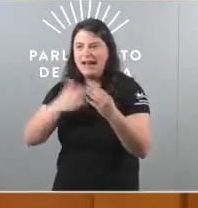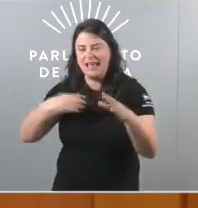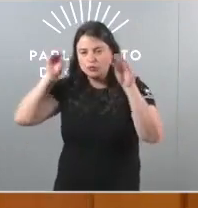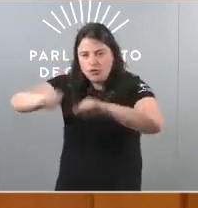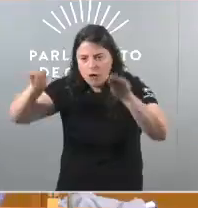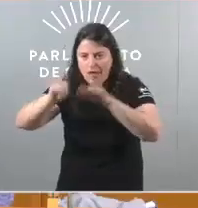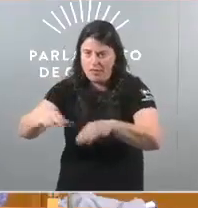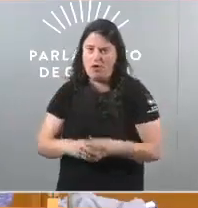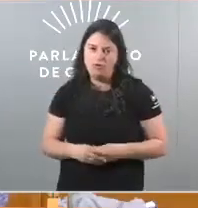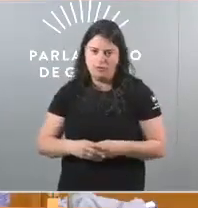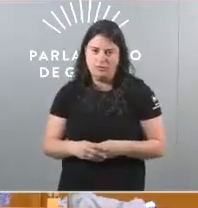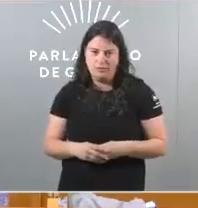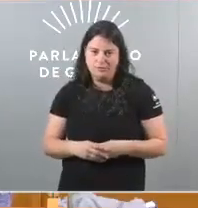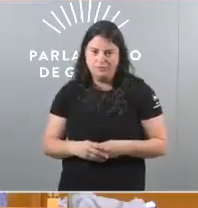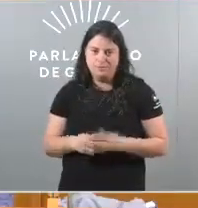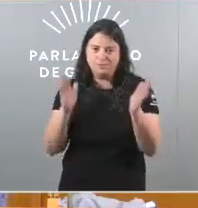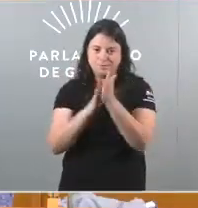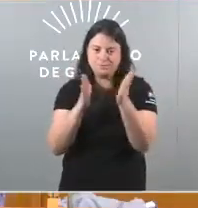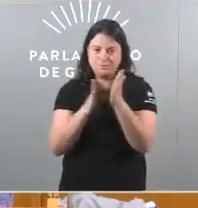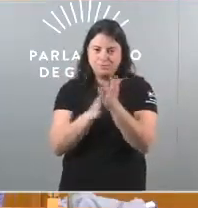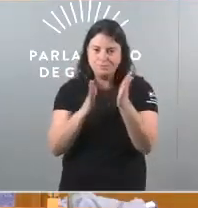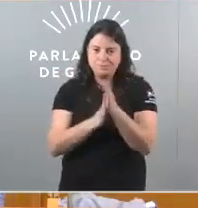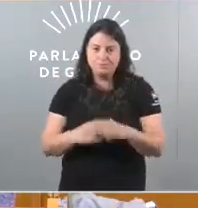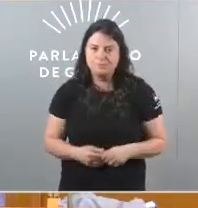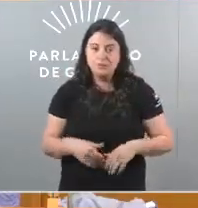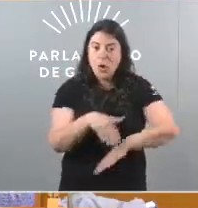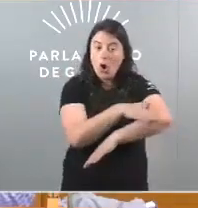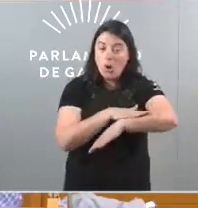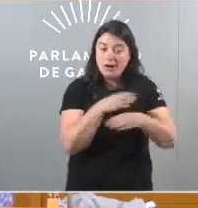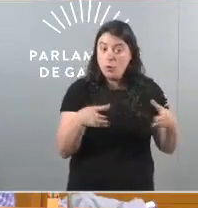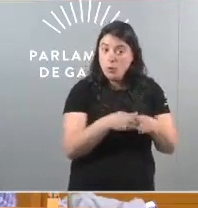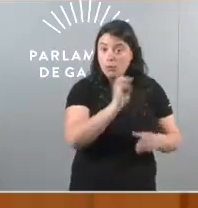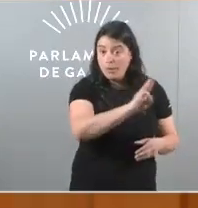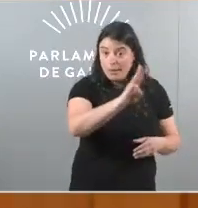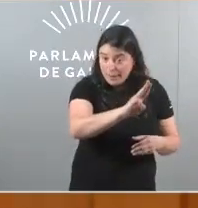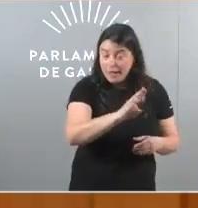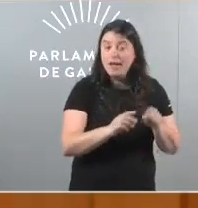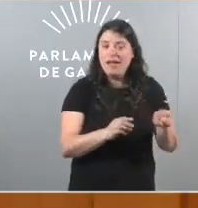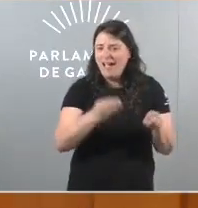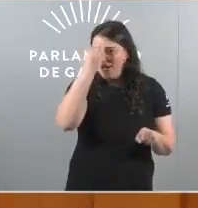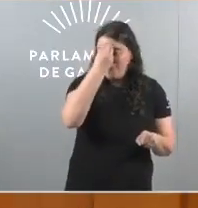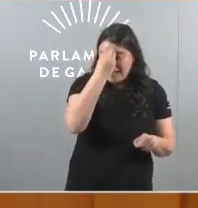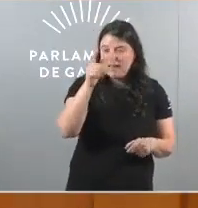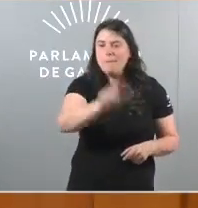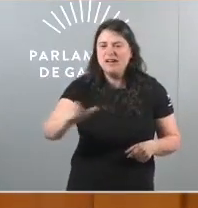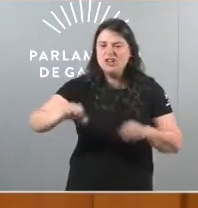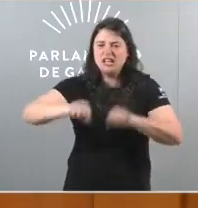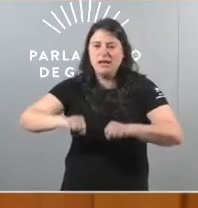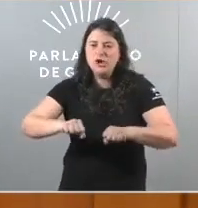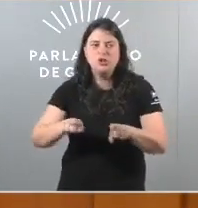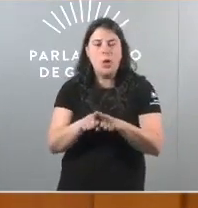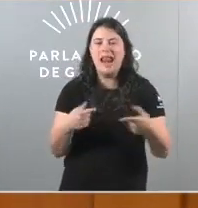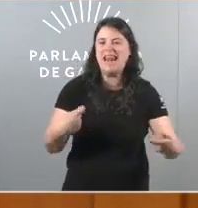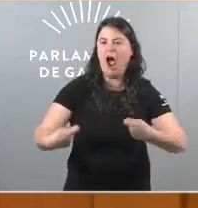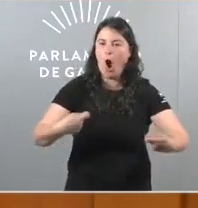O Goberno O Goberno do PP considera as persoas maiores como un negocio